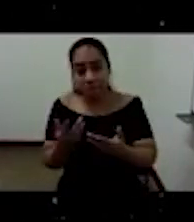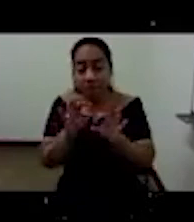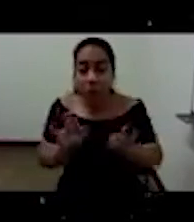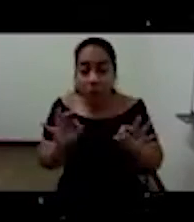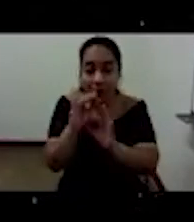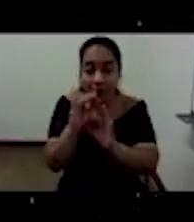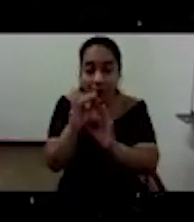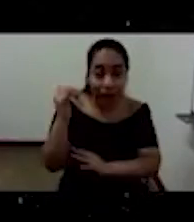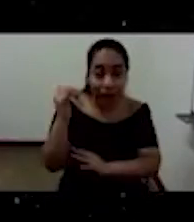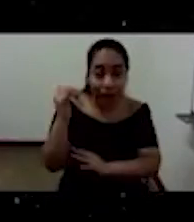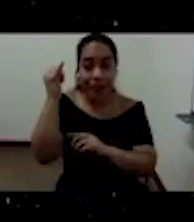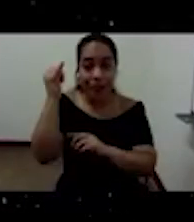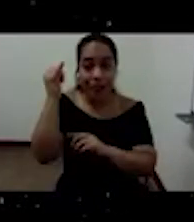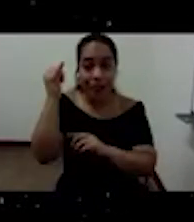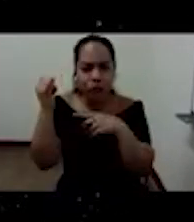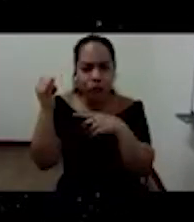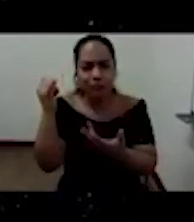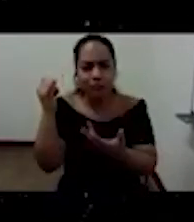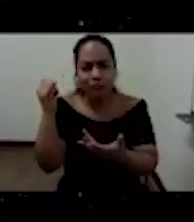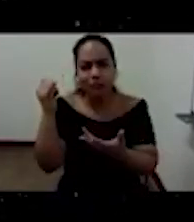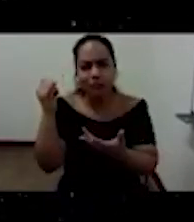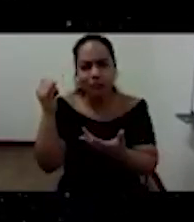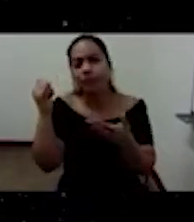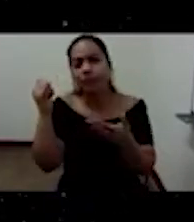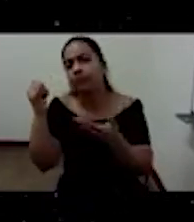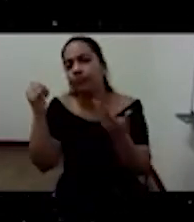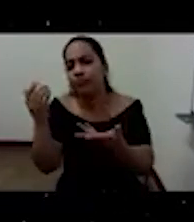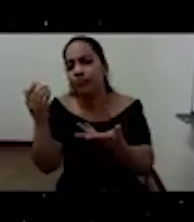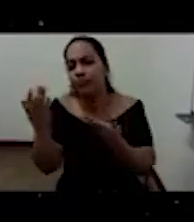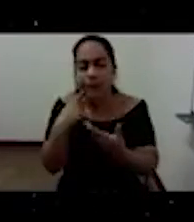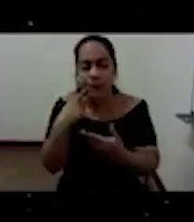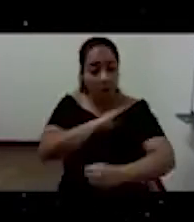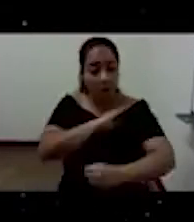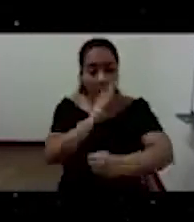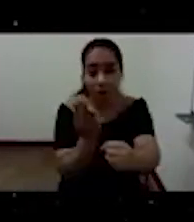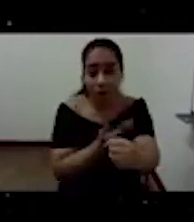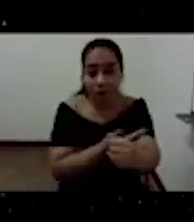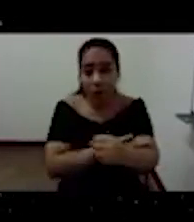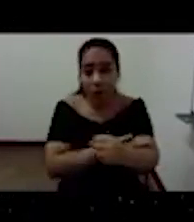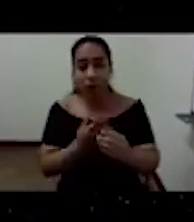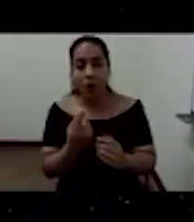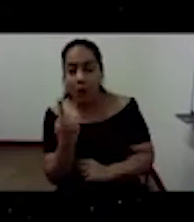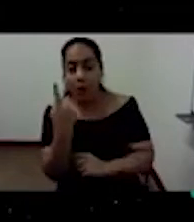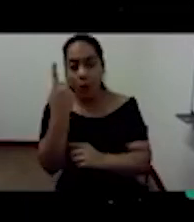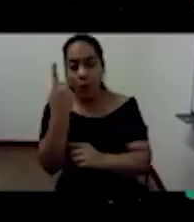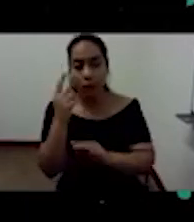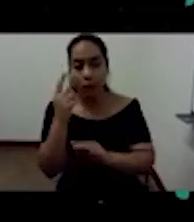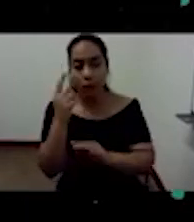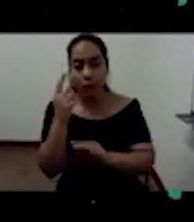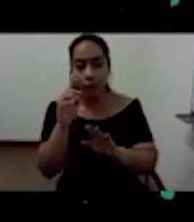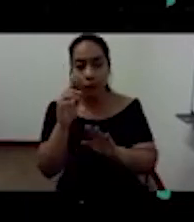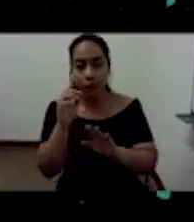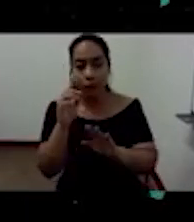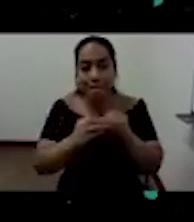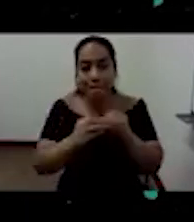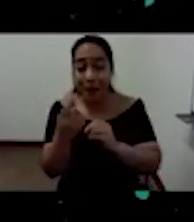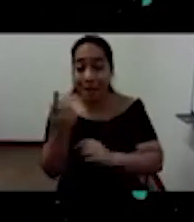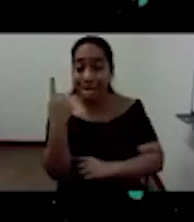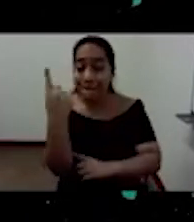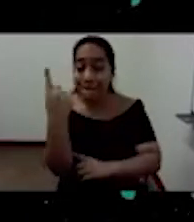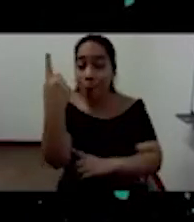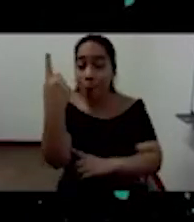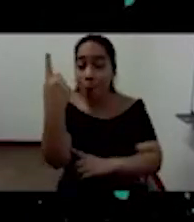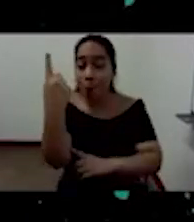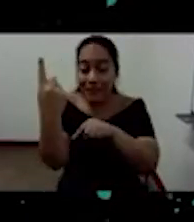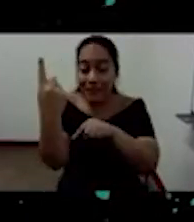el poder político, la política como